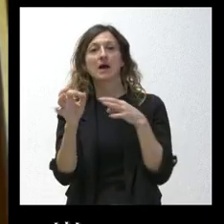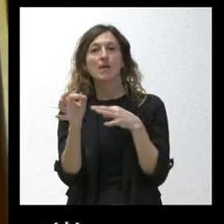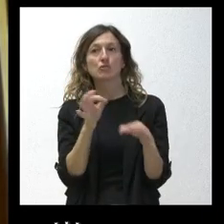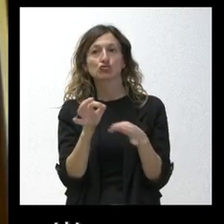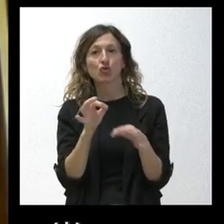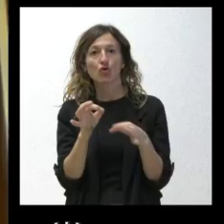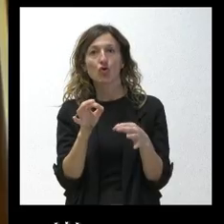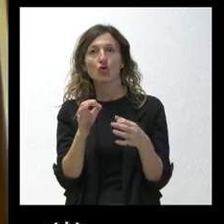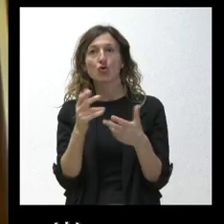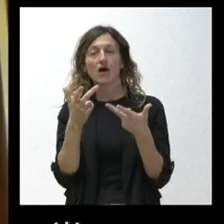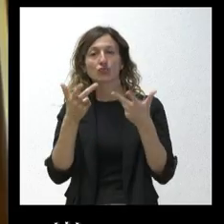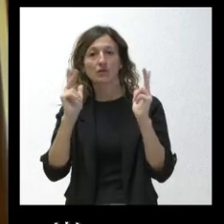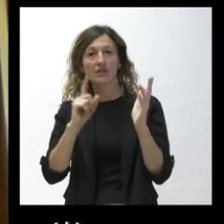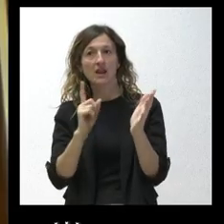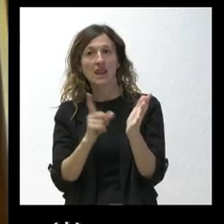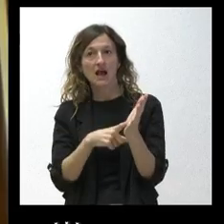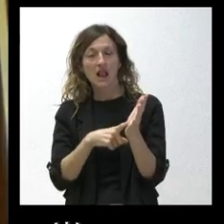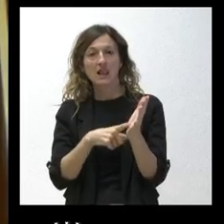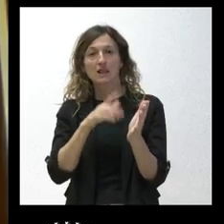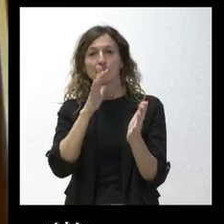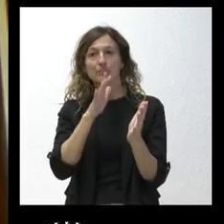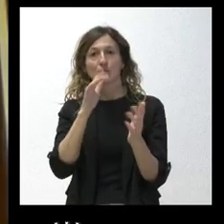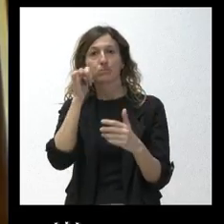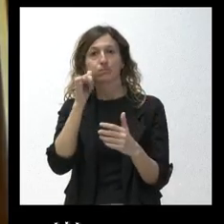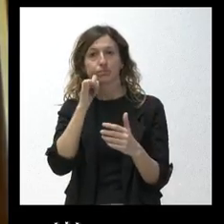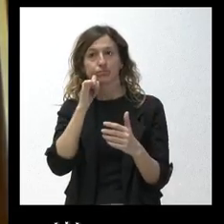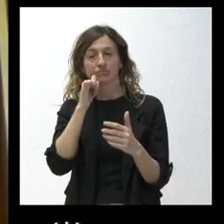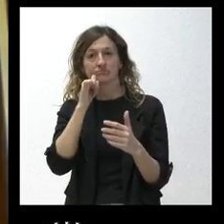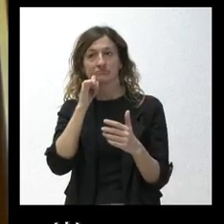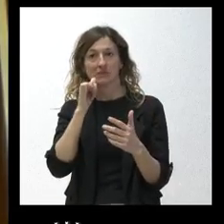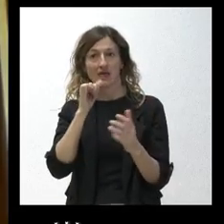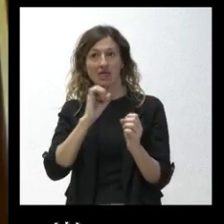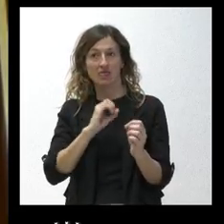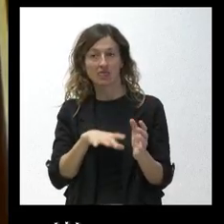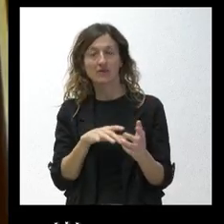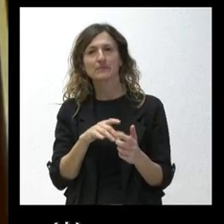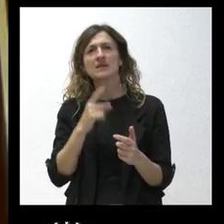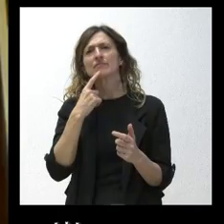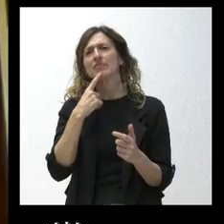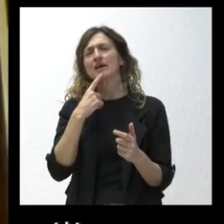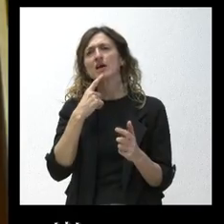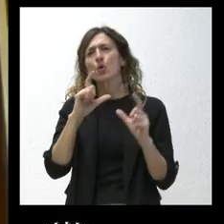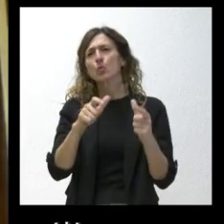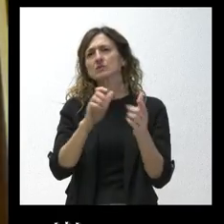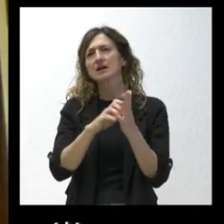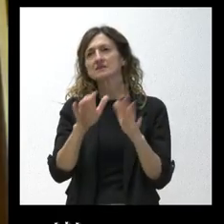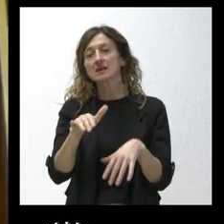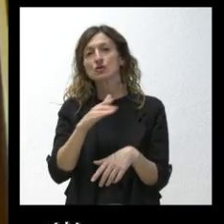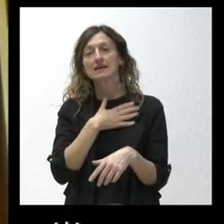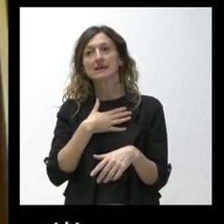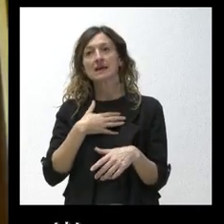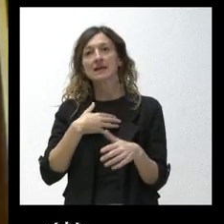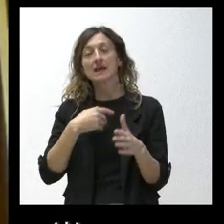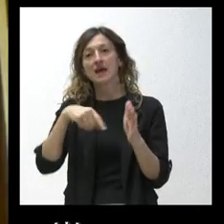bueno, actualización legal, digamos, de la interrupción del embarazo. Cuando tiene la Junta de Castilla le han previsto crear el